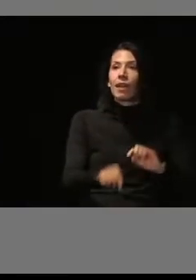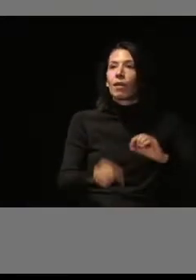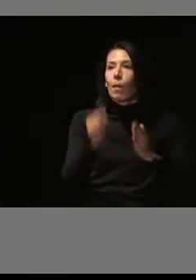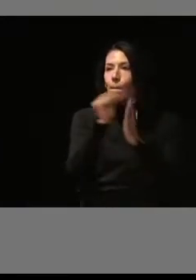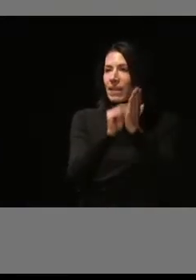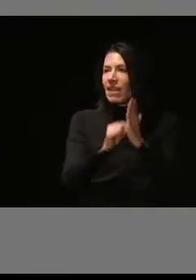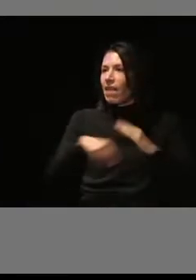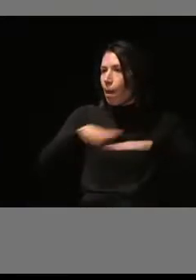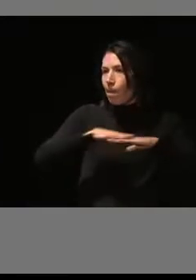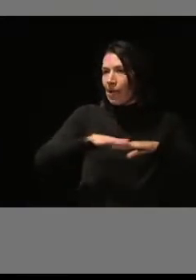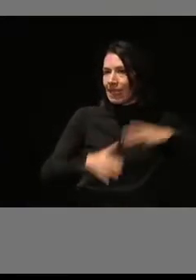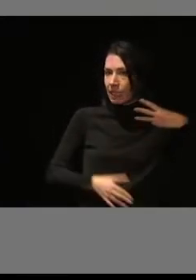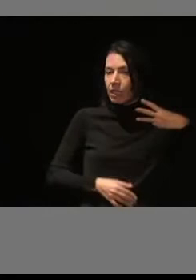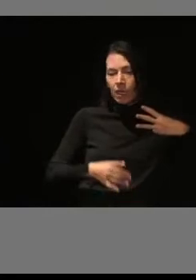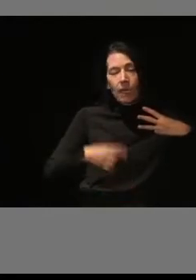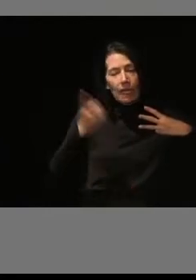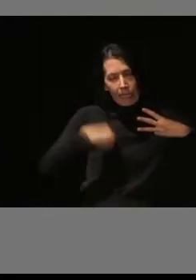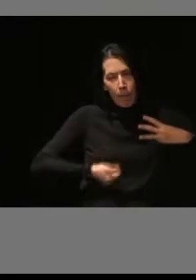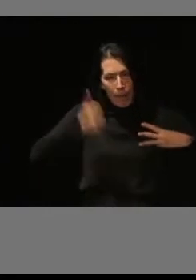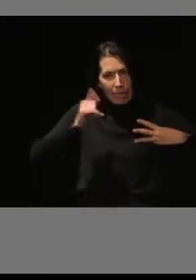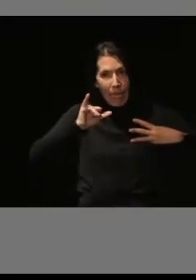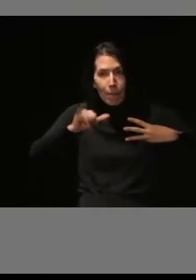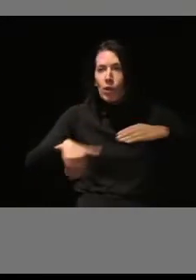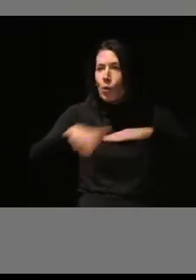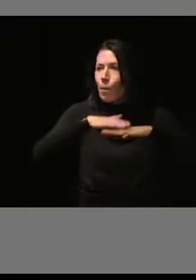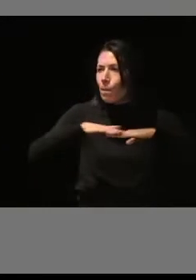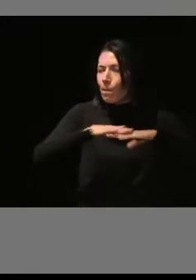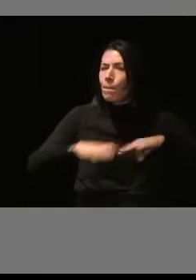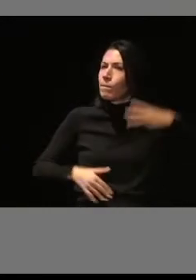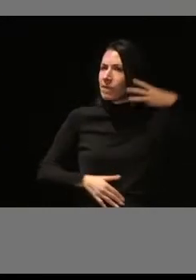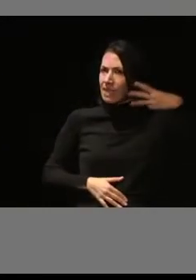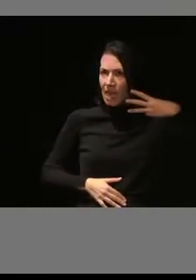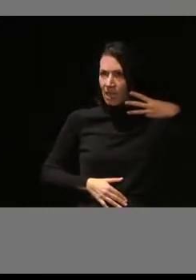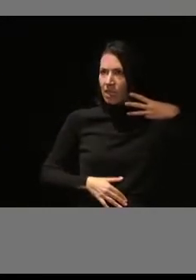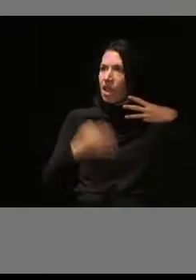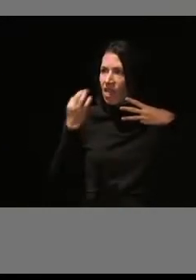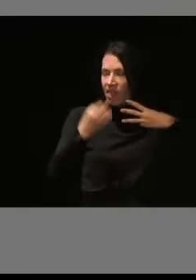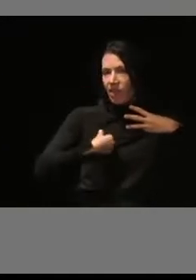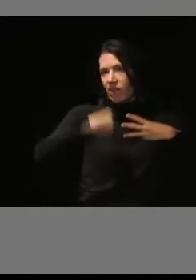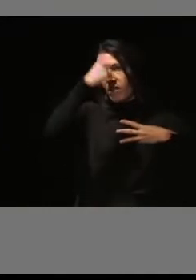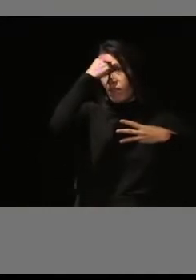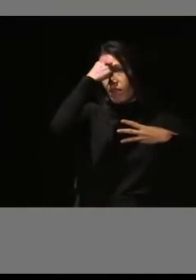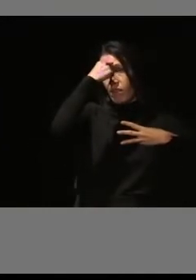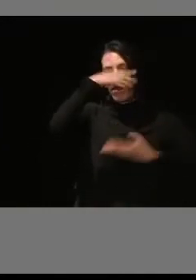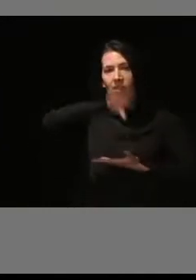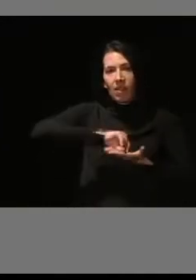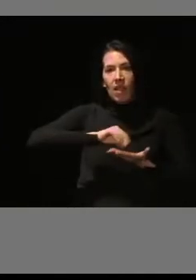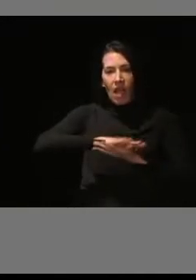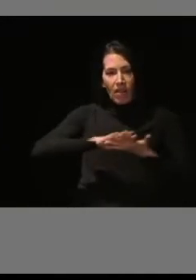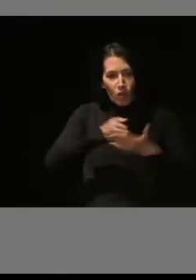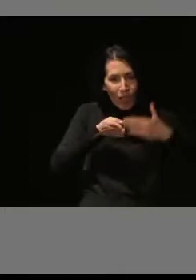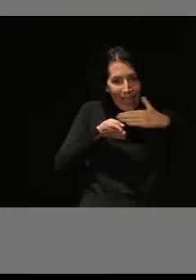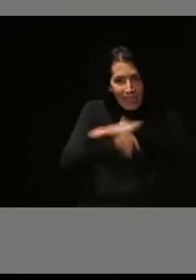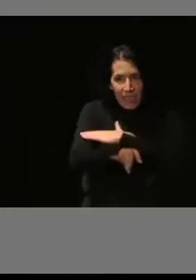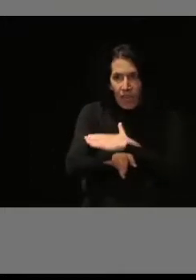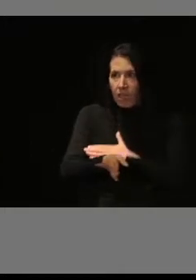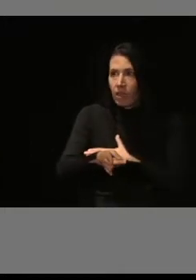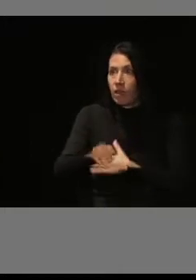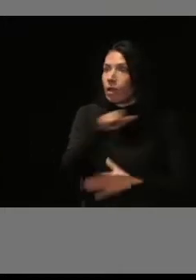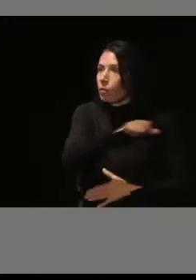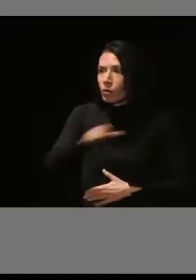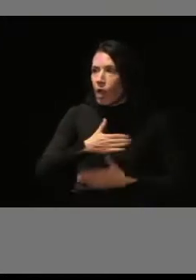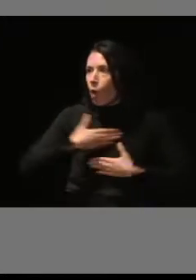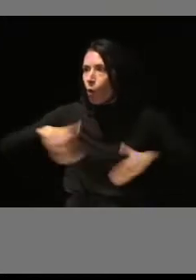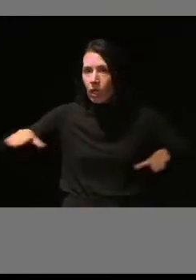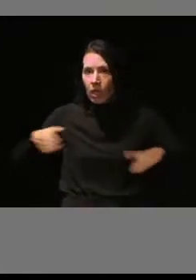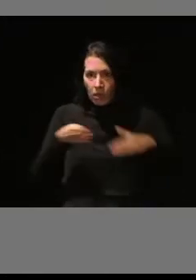medidas básicas, sé que hay muchas más, pero qué tres condiciones básicas vamos a tener en cuenta en cuanto a la entrada, porque cualquier persona tiene